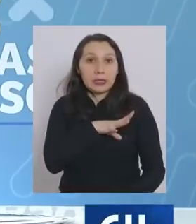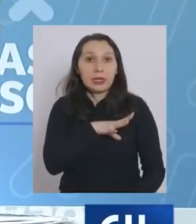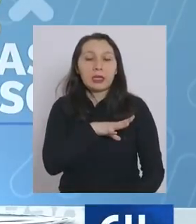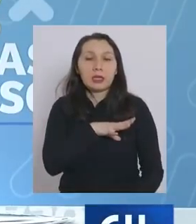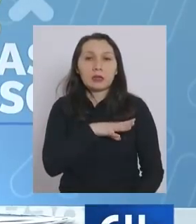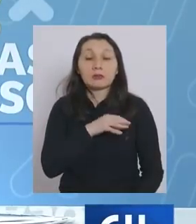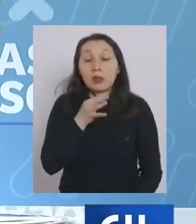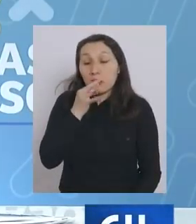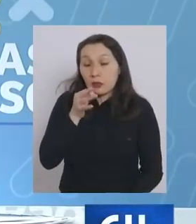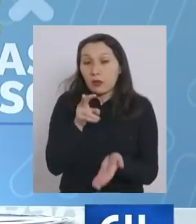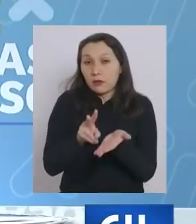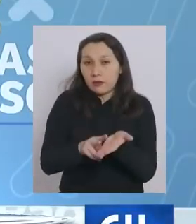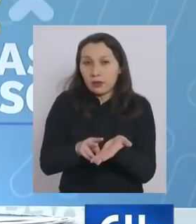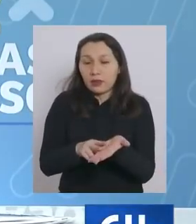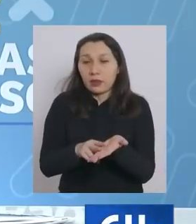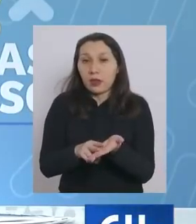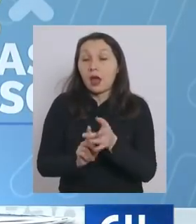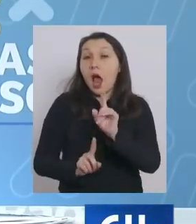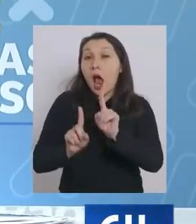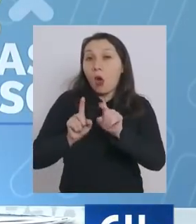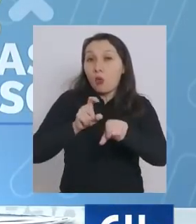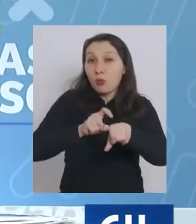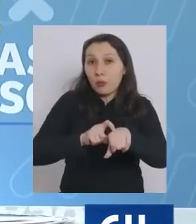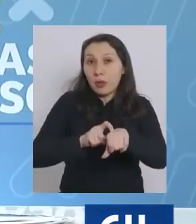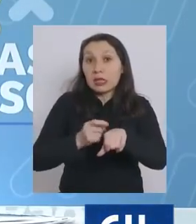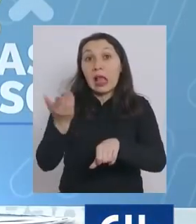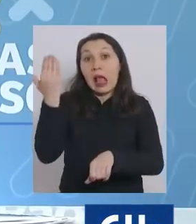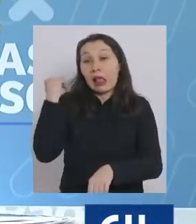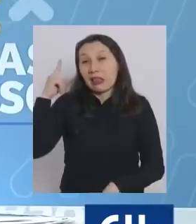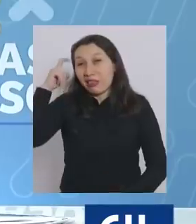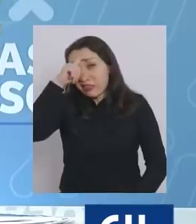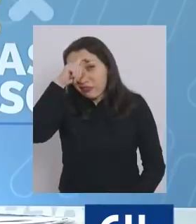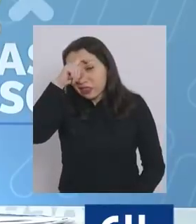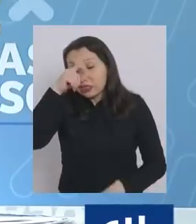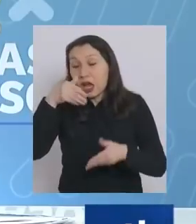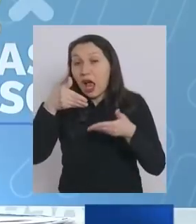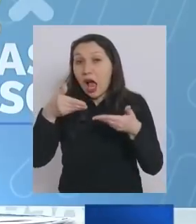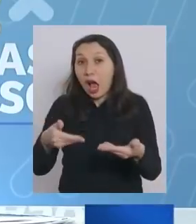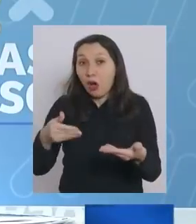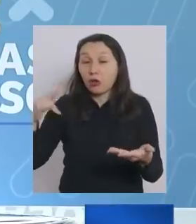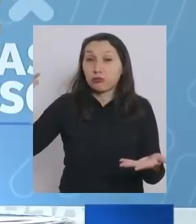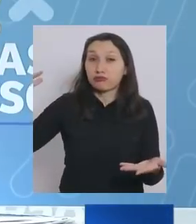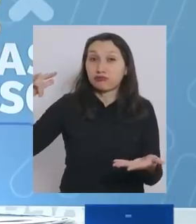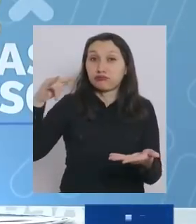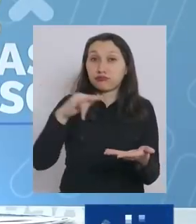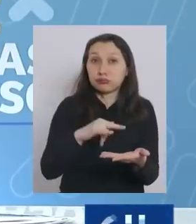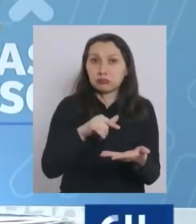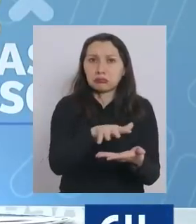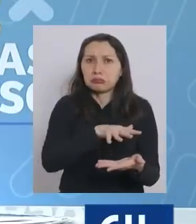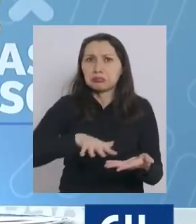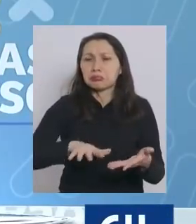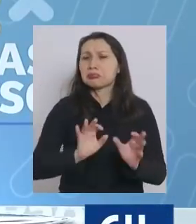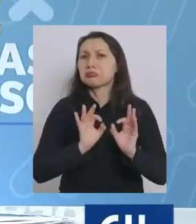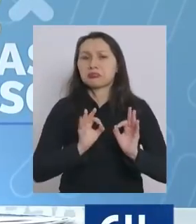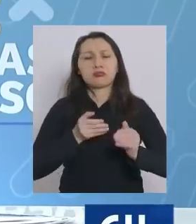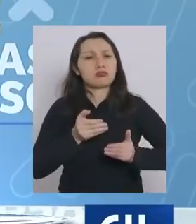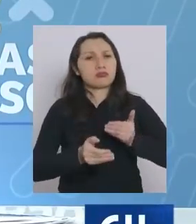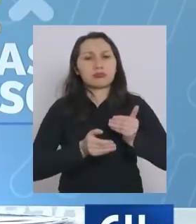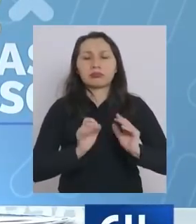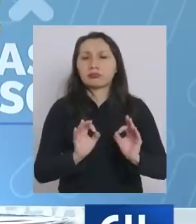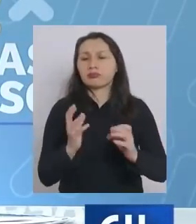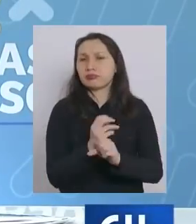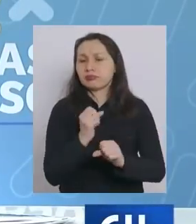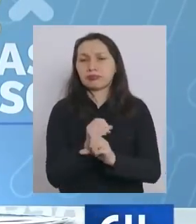reconocemos que si en algún momento hubo dificultades en este momento el aeropuerto está funcionando en forma muy